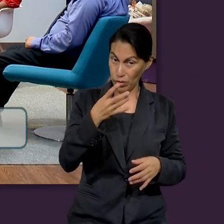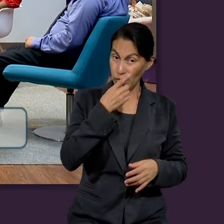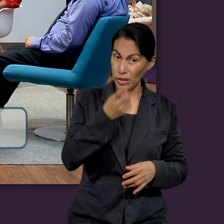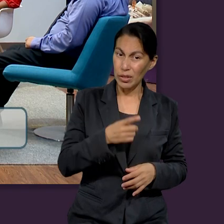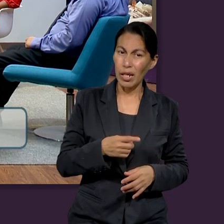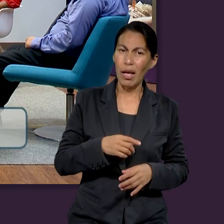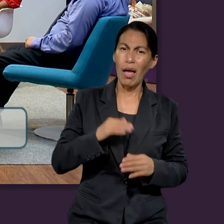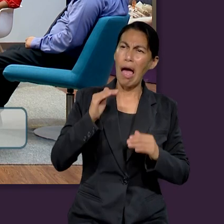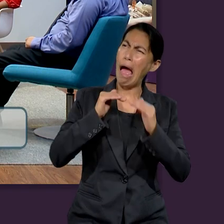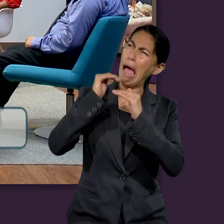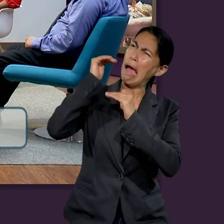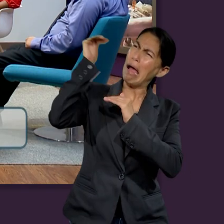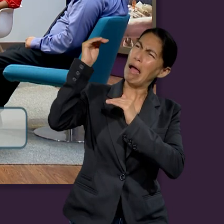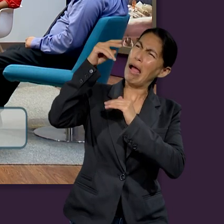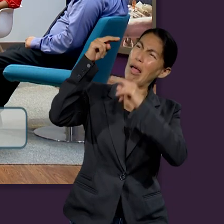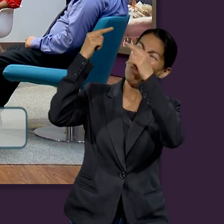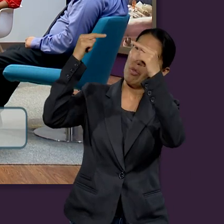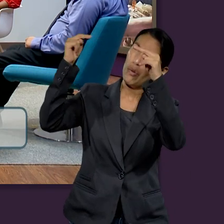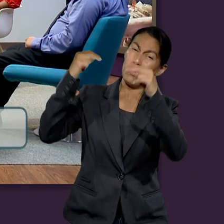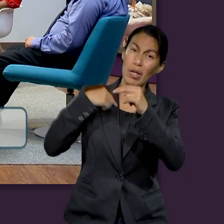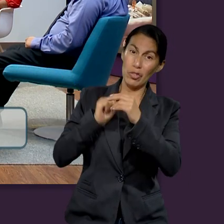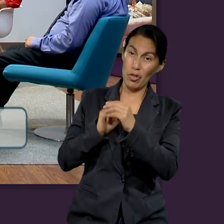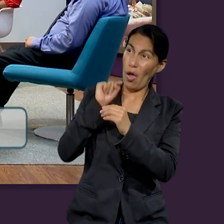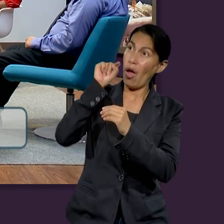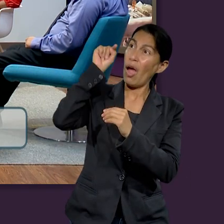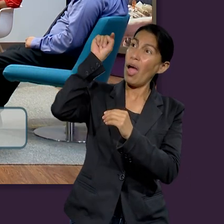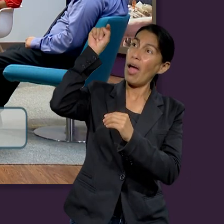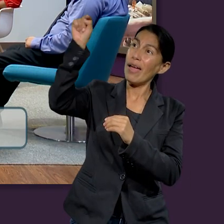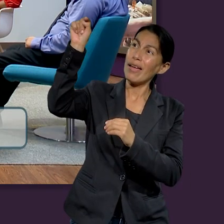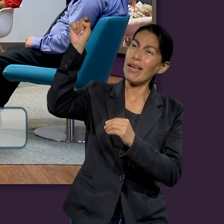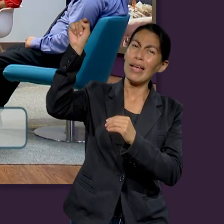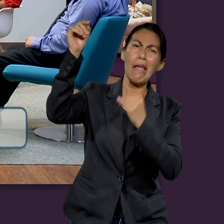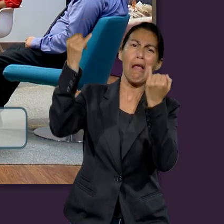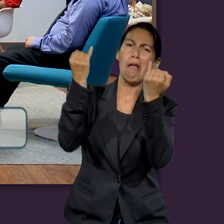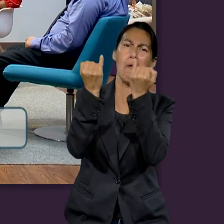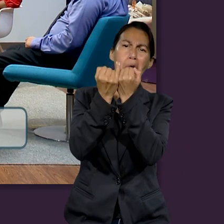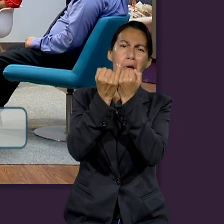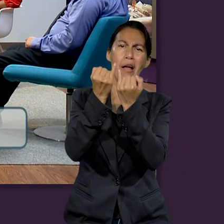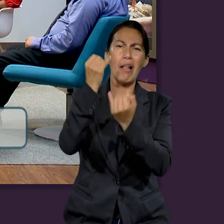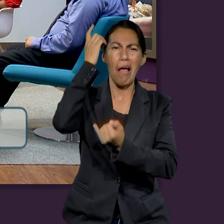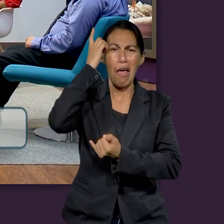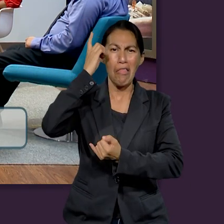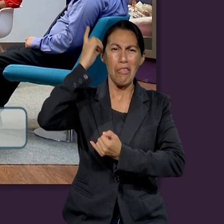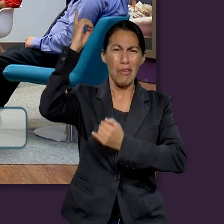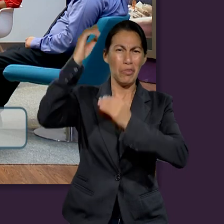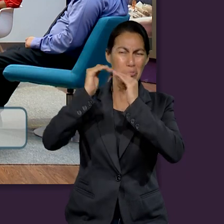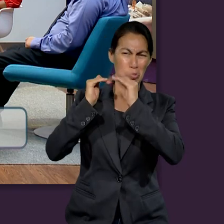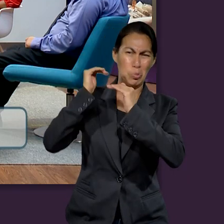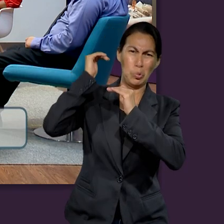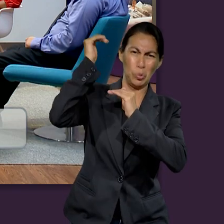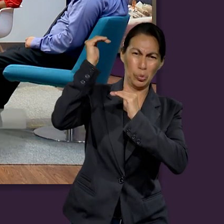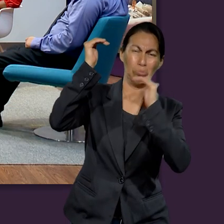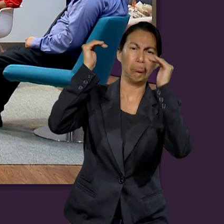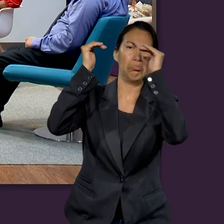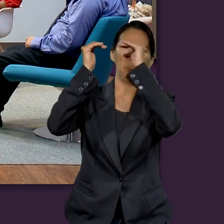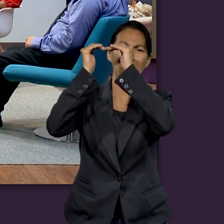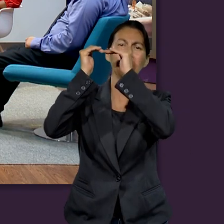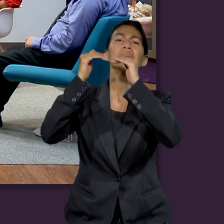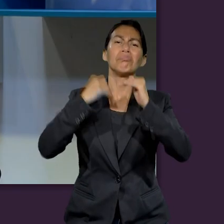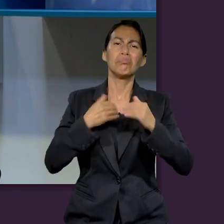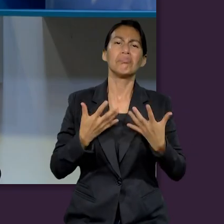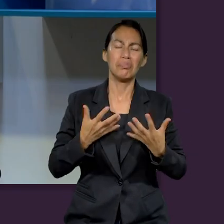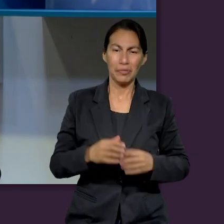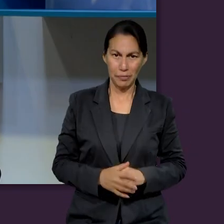Y después dice el versículo 14, sobre las alturas de las nubes subiré y seré semejante